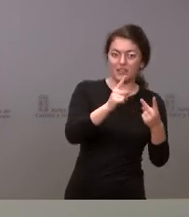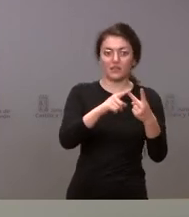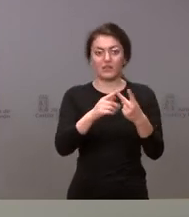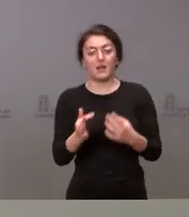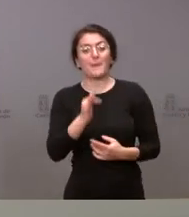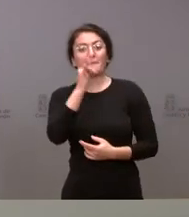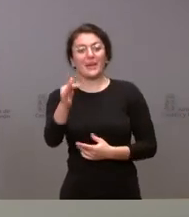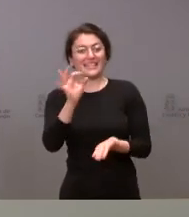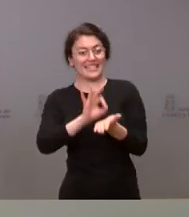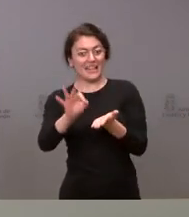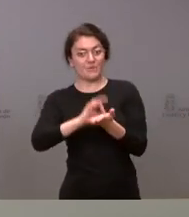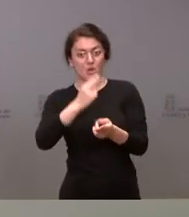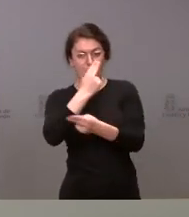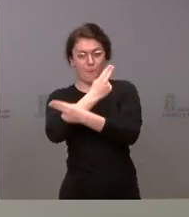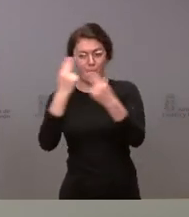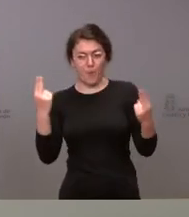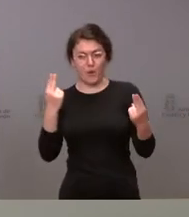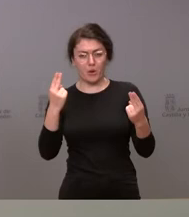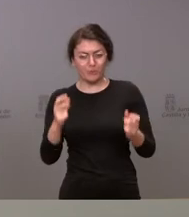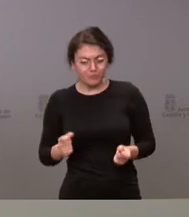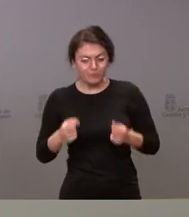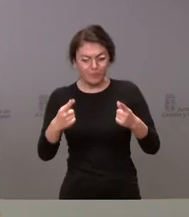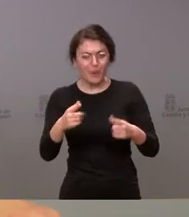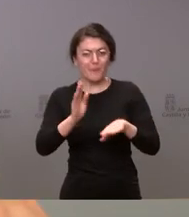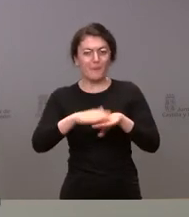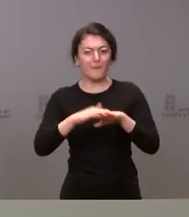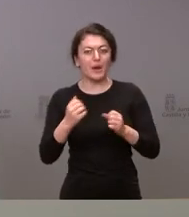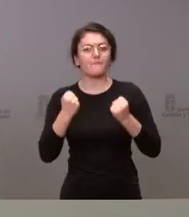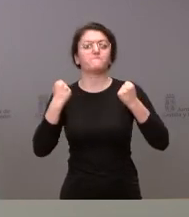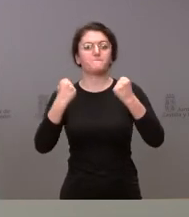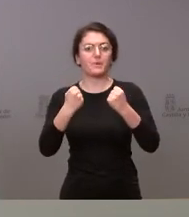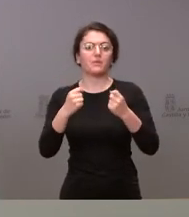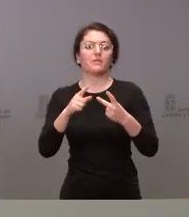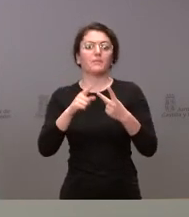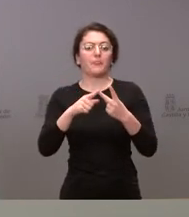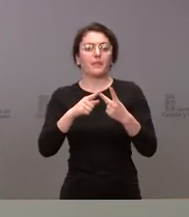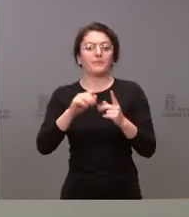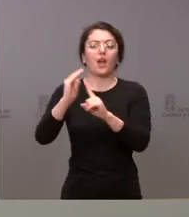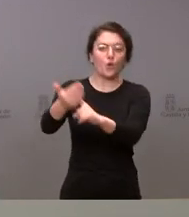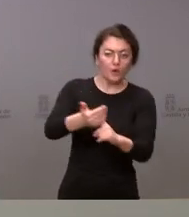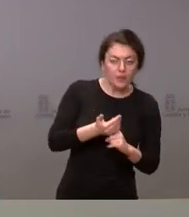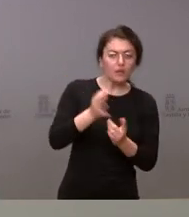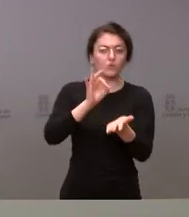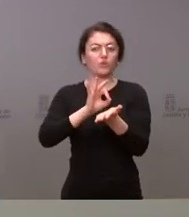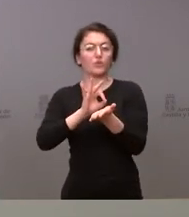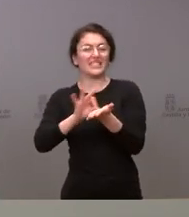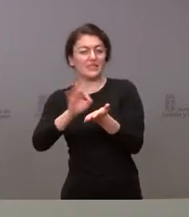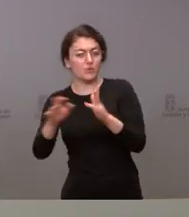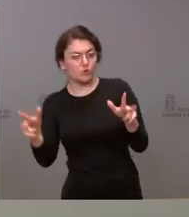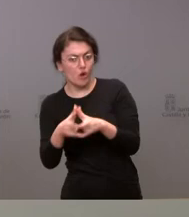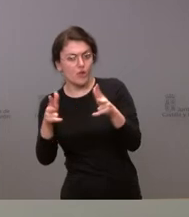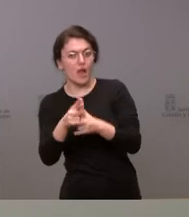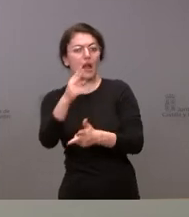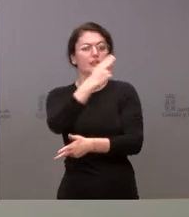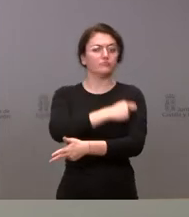el refuerzo de los servicios públicos en Castilla y León de diversa naturaleza, acogimiento, servicios sociales, sanidad,